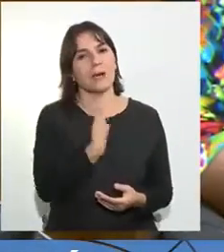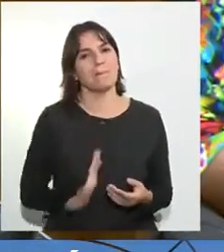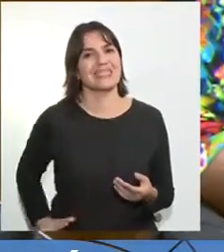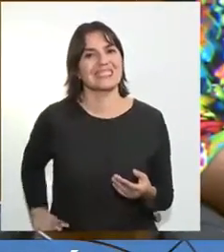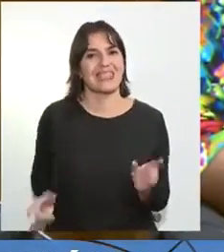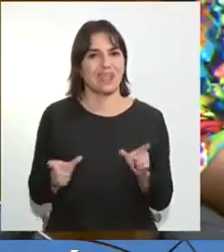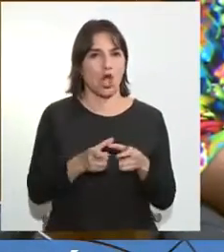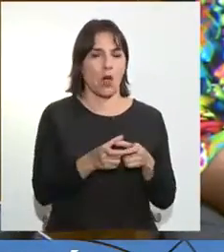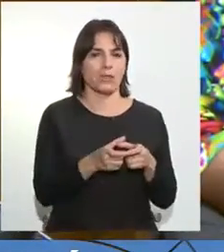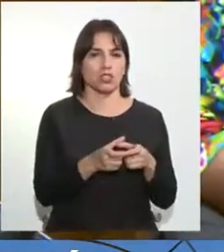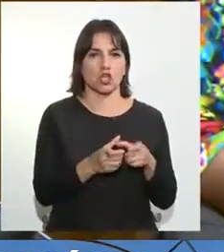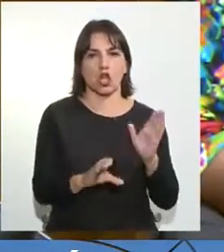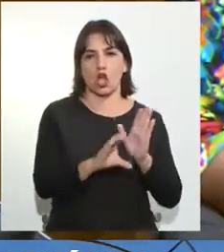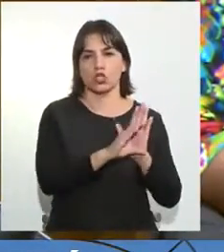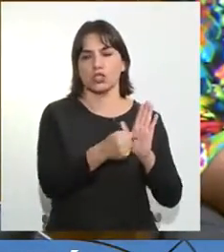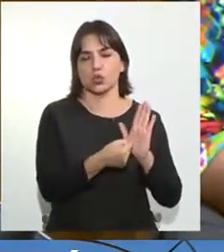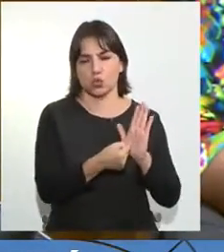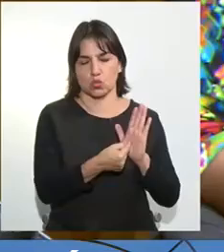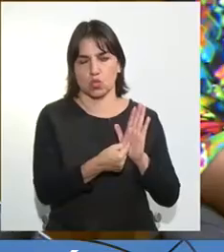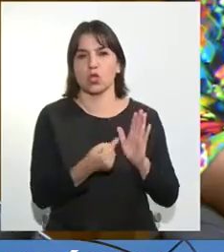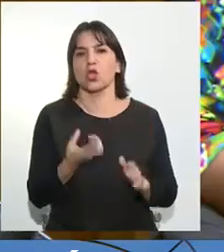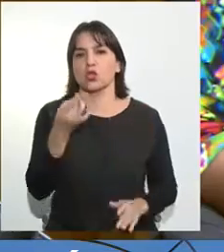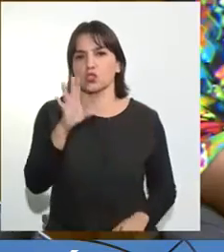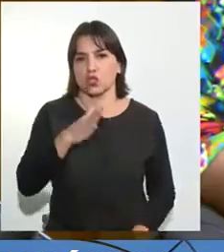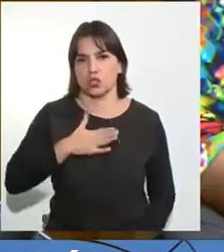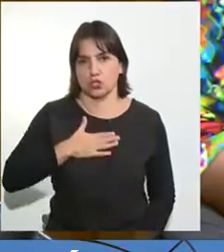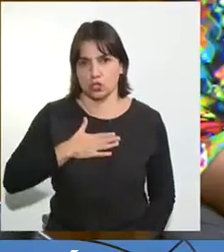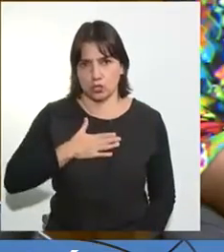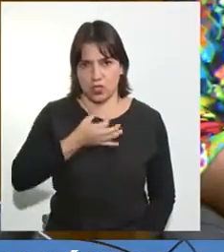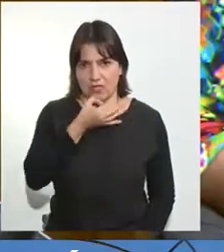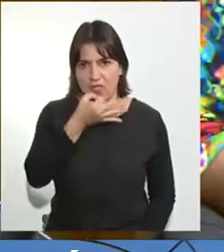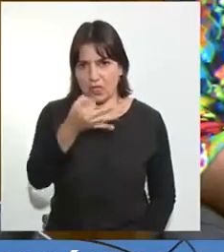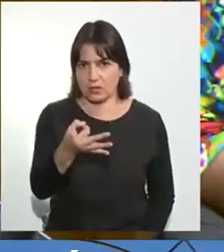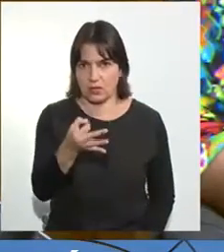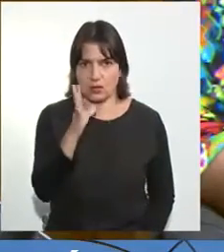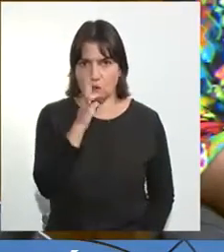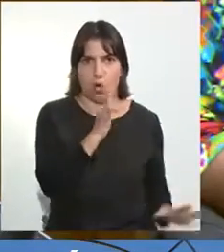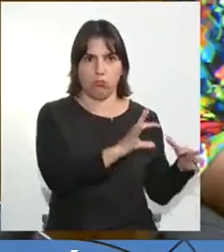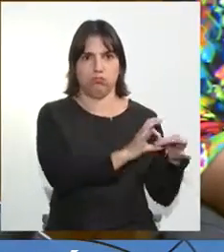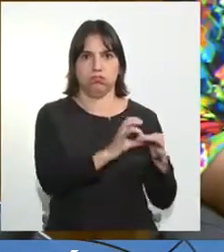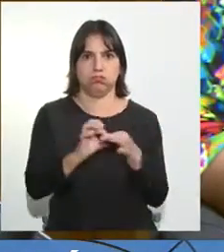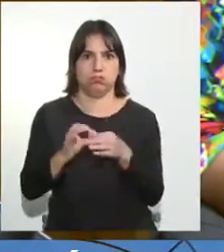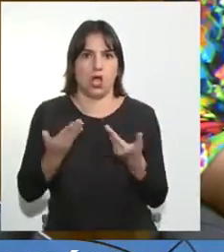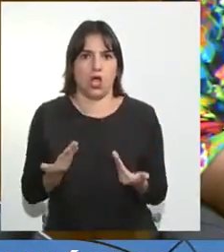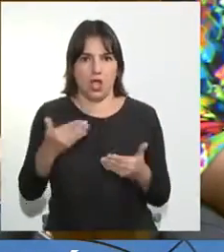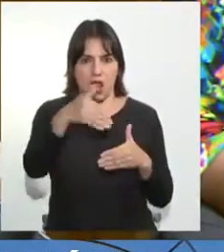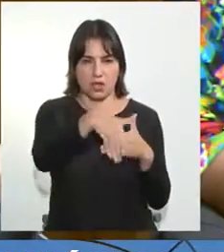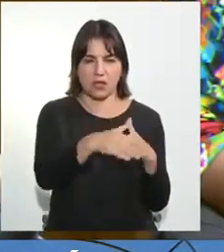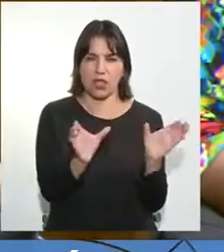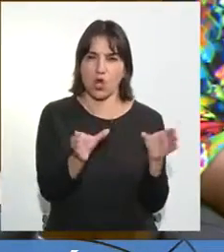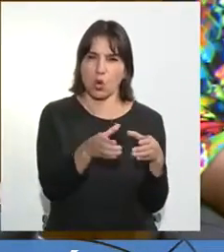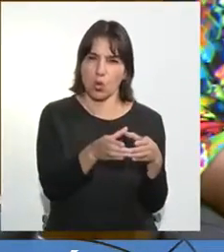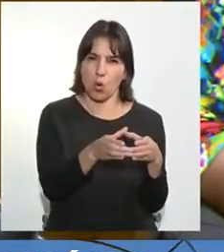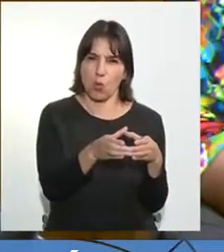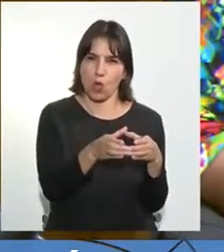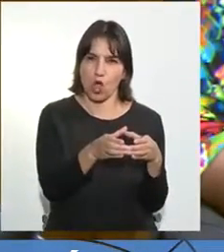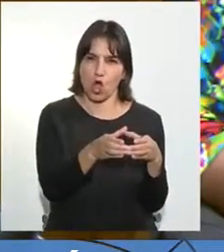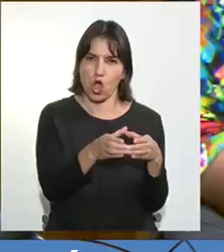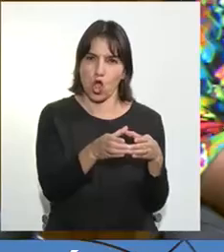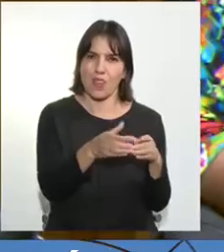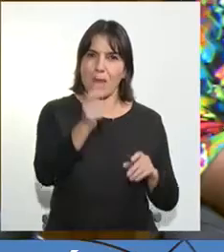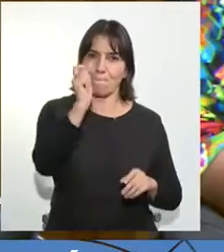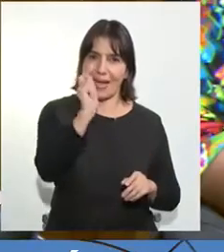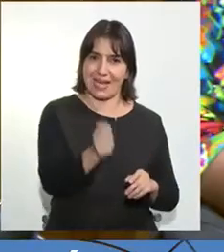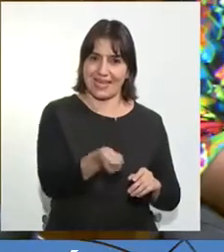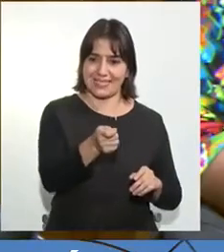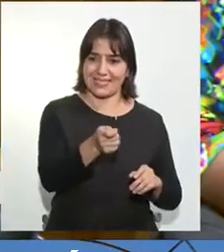Constitución. Yo solo quiero señalar que no me hace coherencia. Hoy en la tarde, un grupo de magistrados de la Corte de